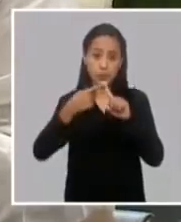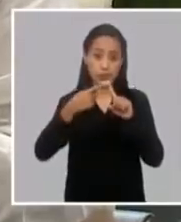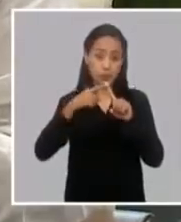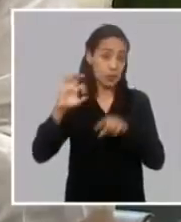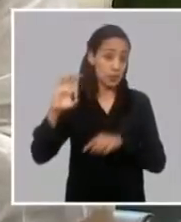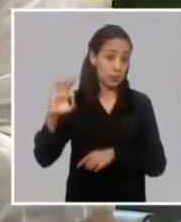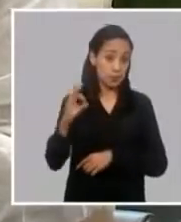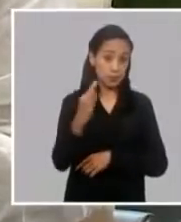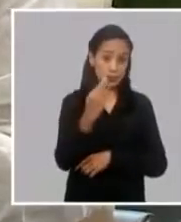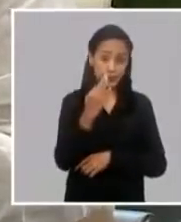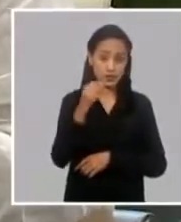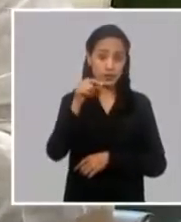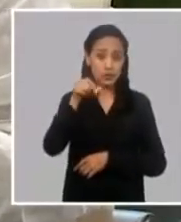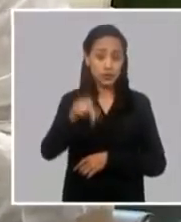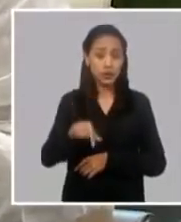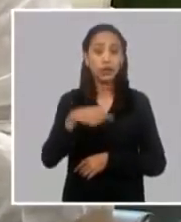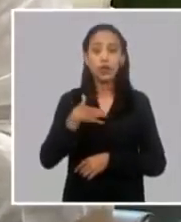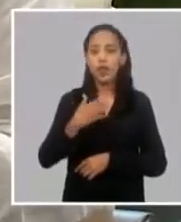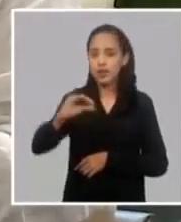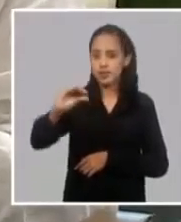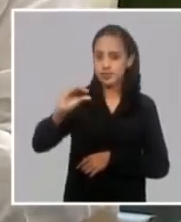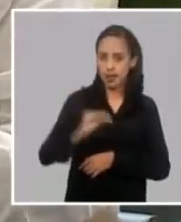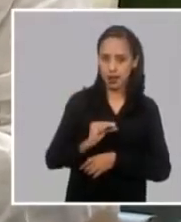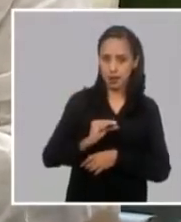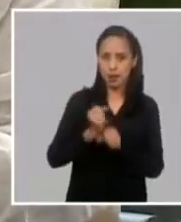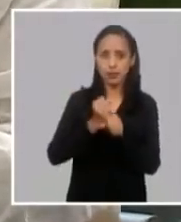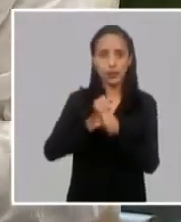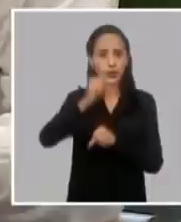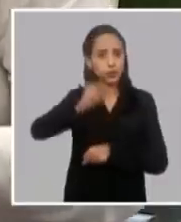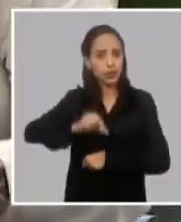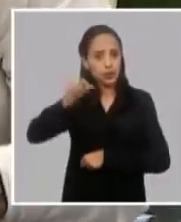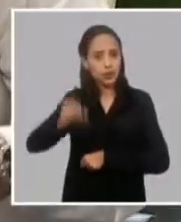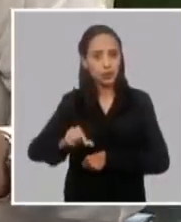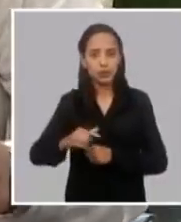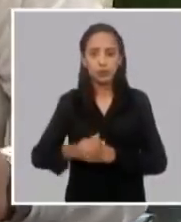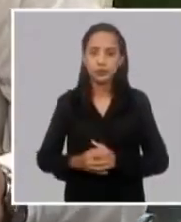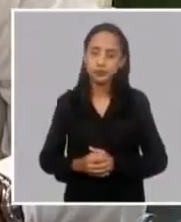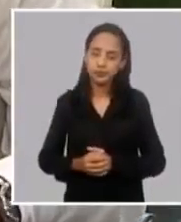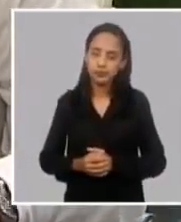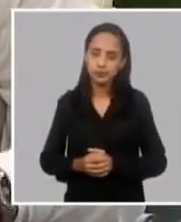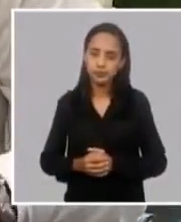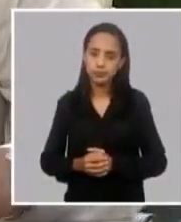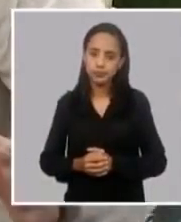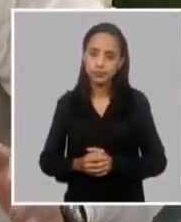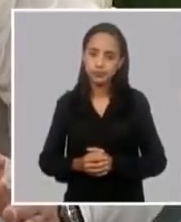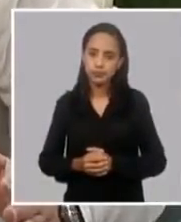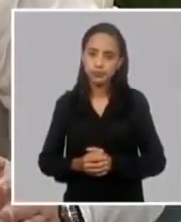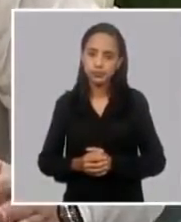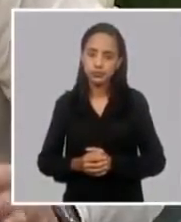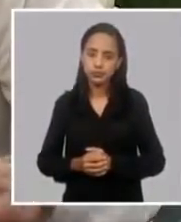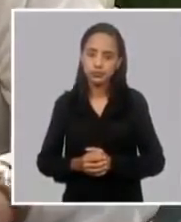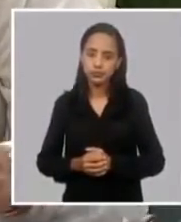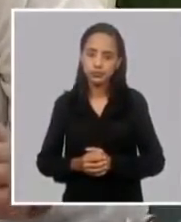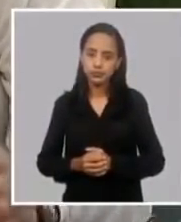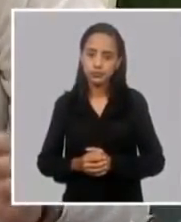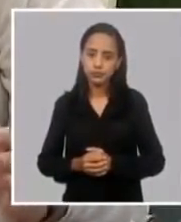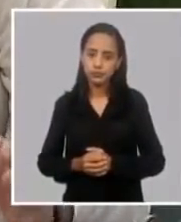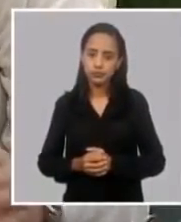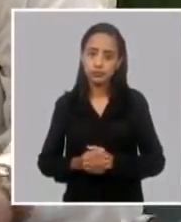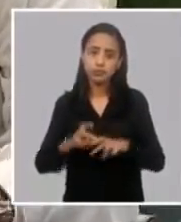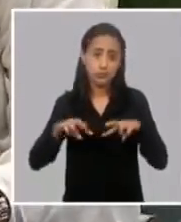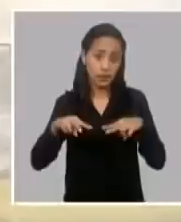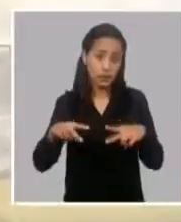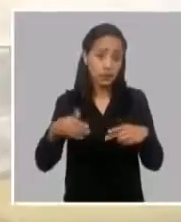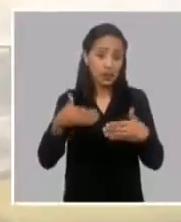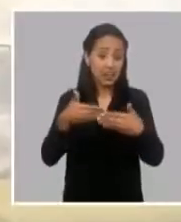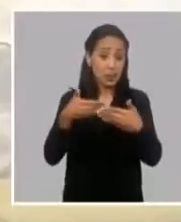sistema de retribución por el trabajo aportado o sea el perfeccionamiento del cómo se cobre el salario en la empresa estatal